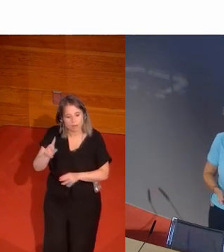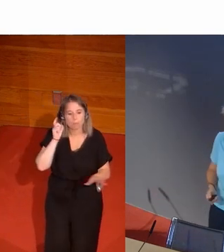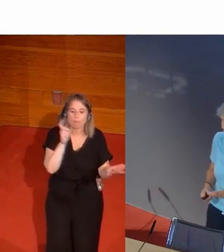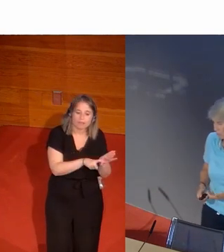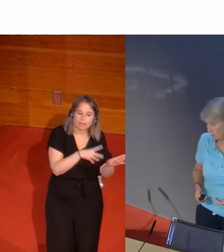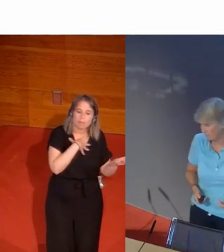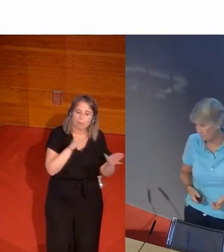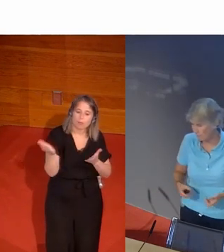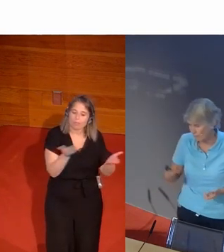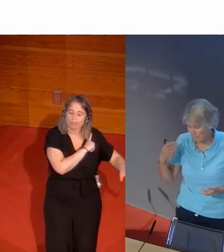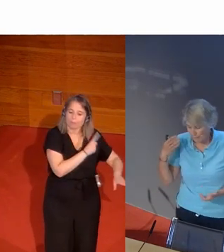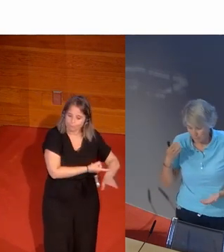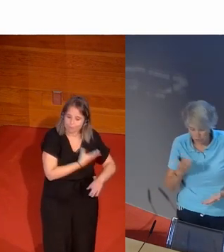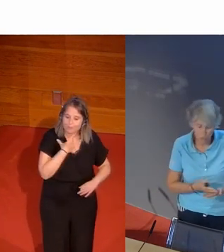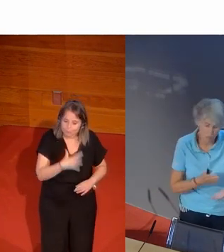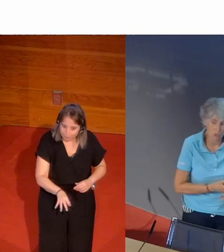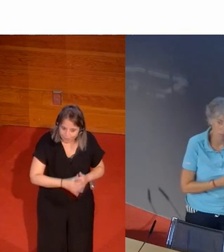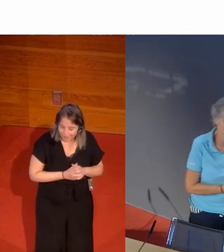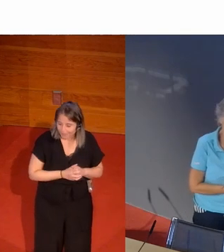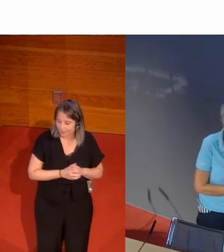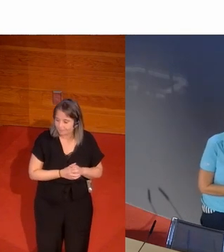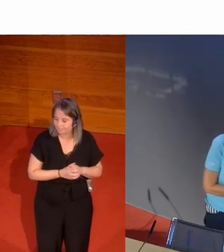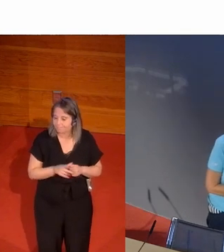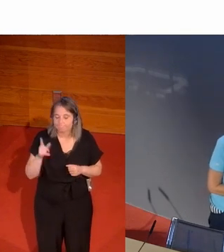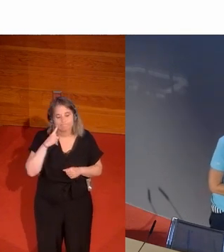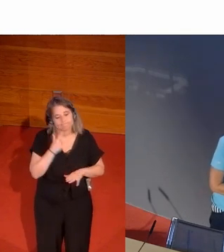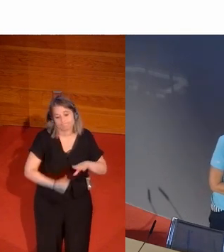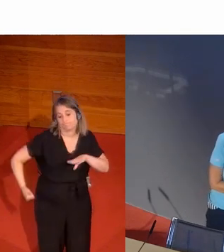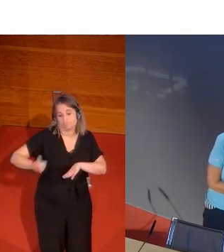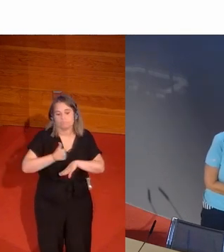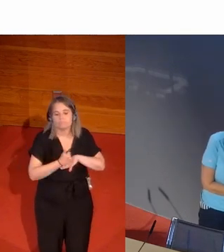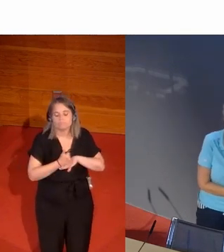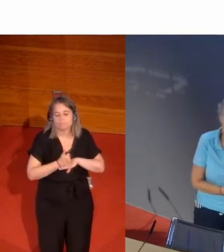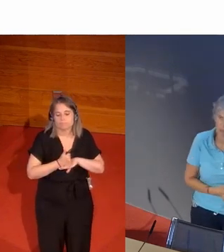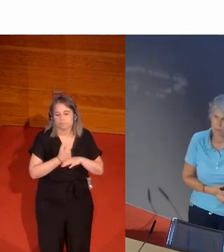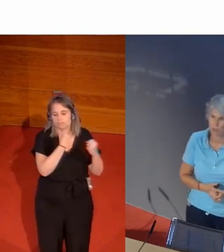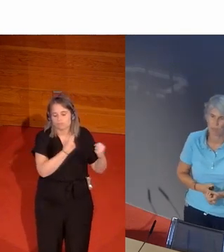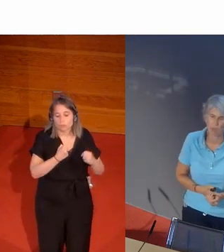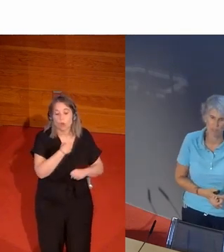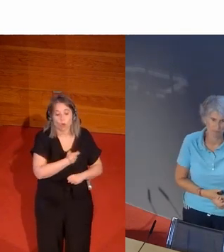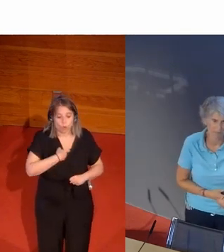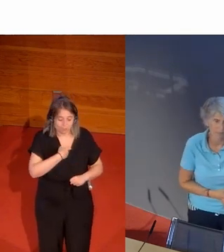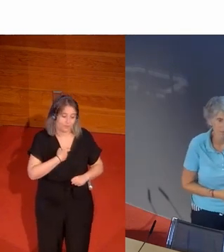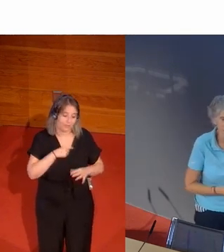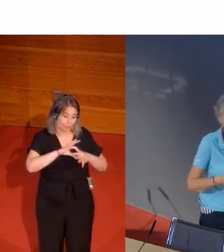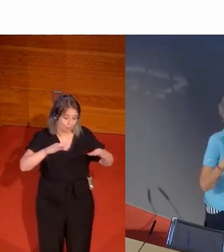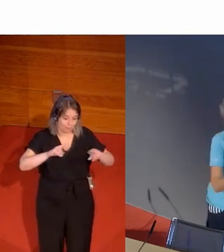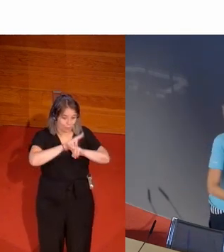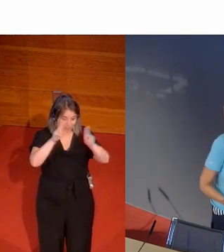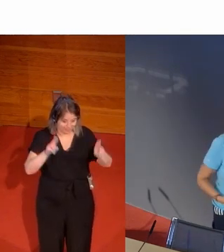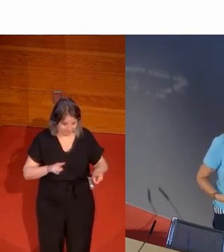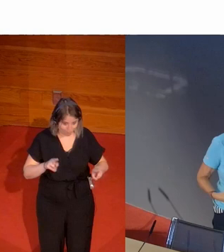participar en el mundo del deporte. Nos encontramos con el máximo organismo que hay en ese momento y que sigue existiendo que es el Comité Olímpico Internacional